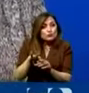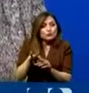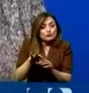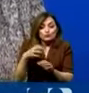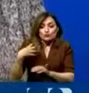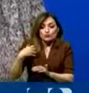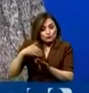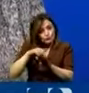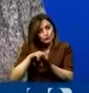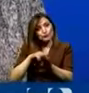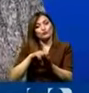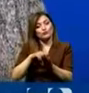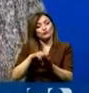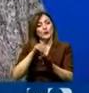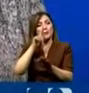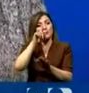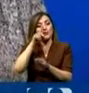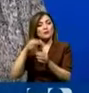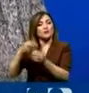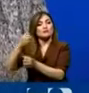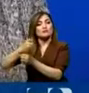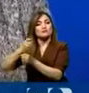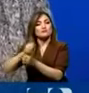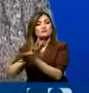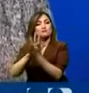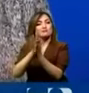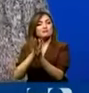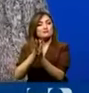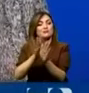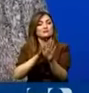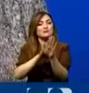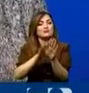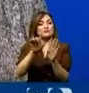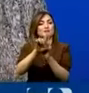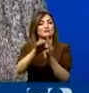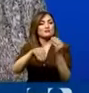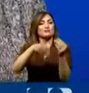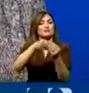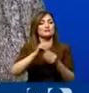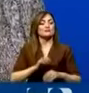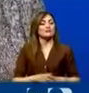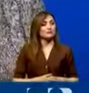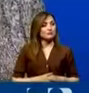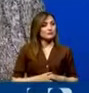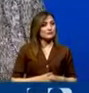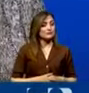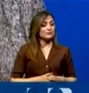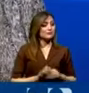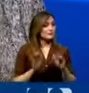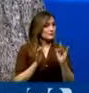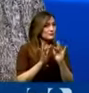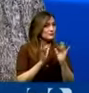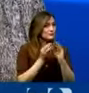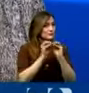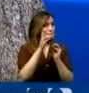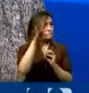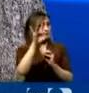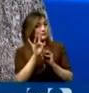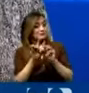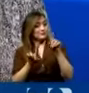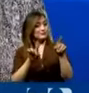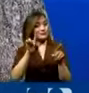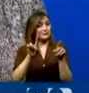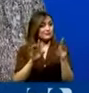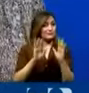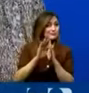garantizar empleo a los ecuatorianos que no lo tienen. Pero entonces se comienzan a acercar a segmentos de la asamblea que han hecho oposición a alejar a